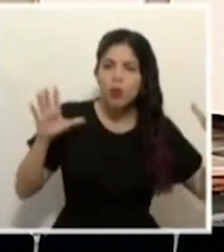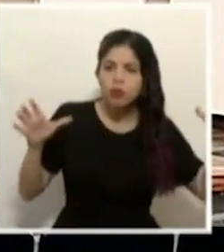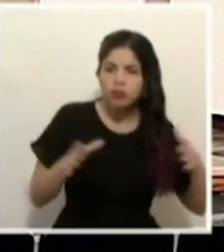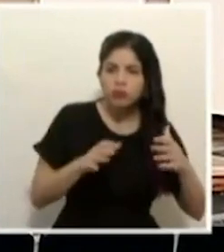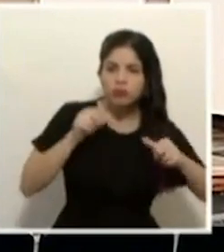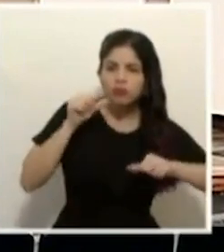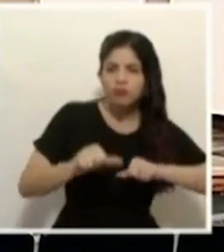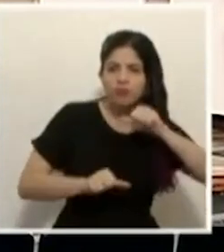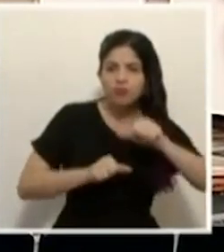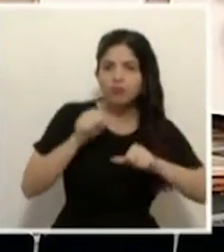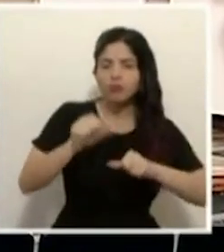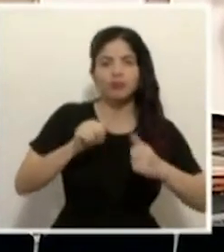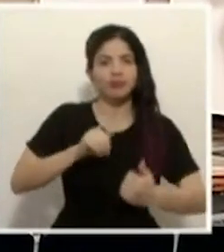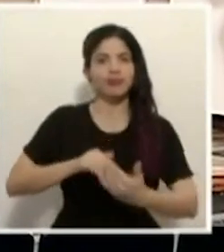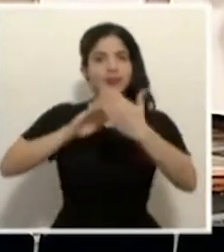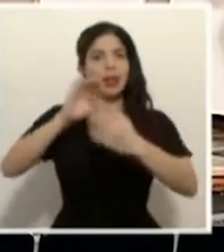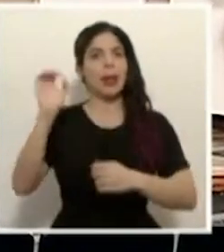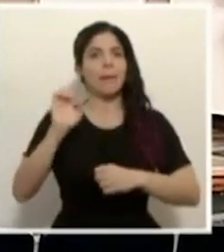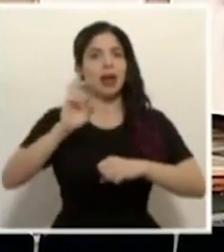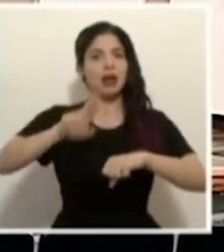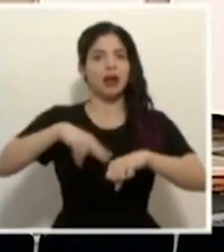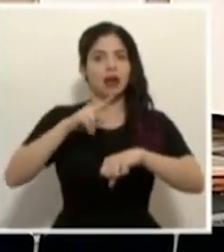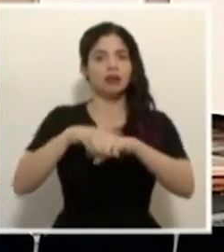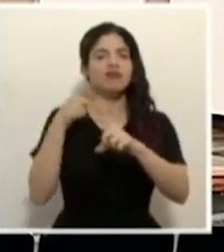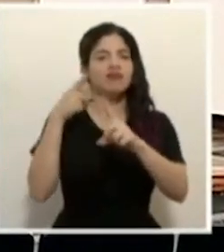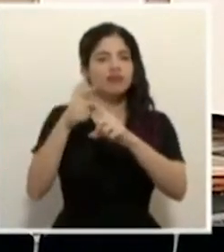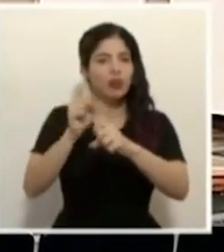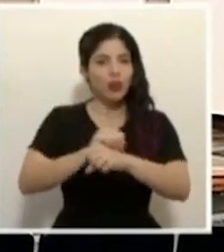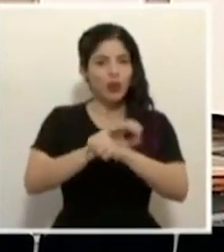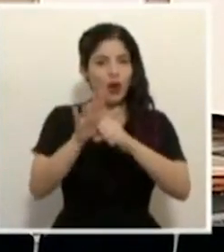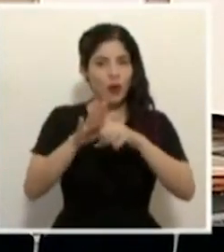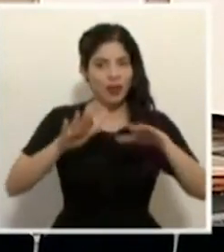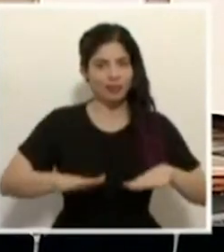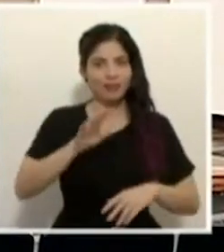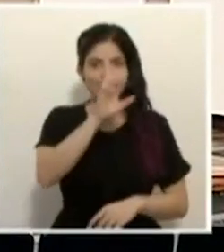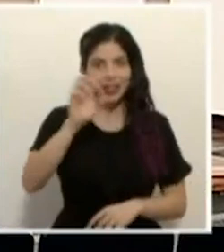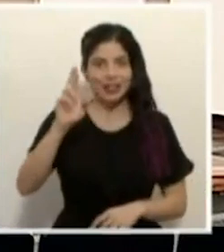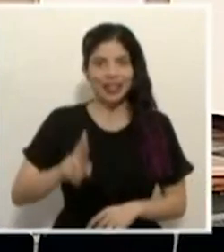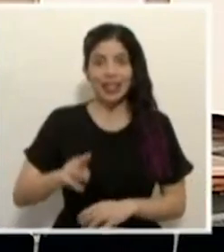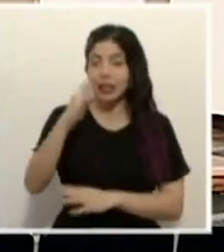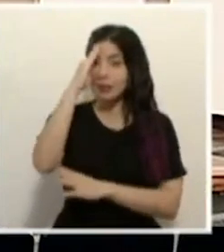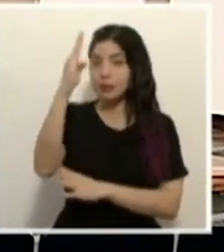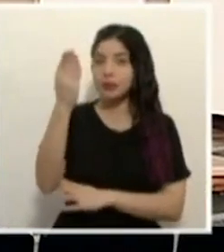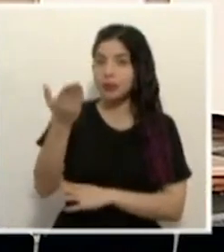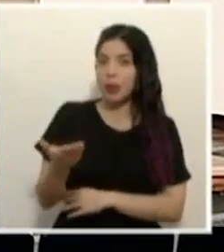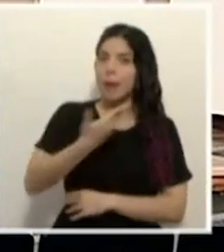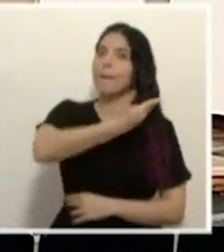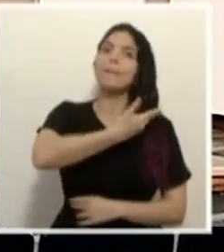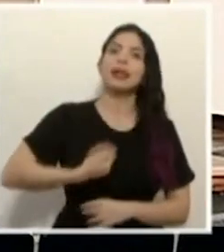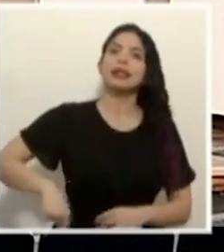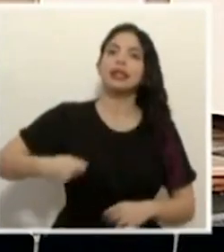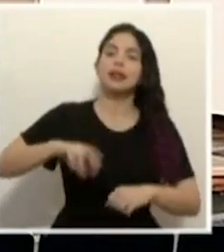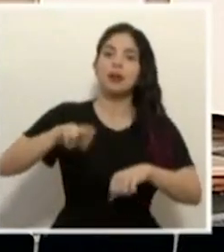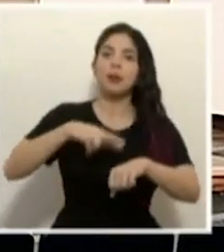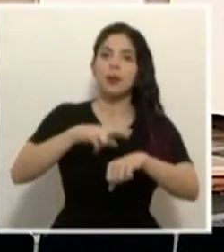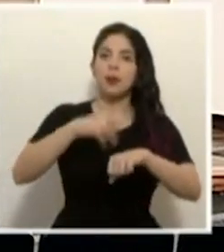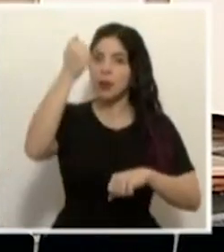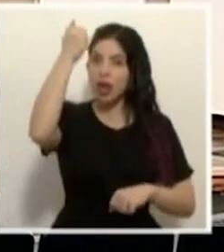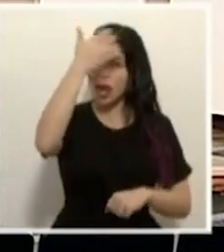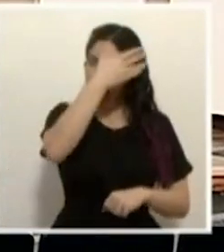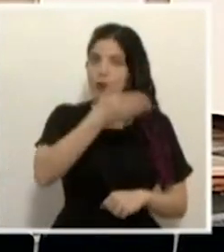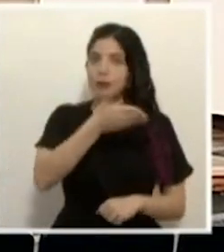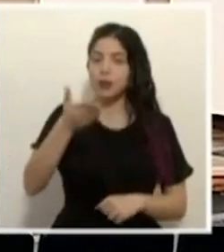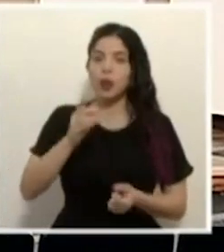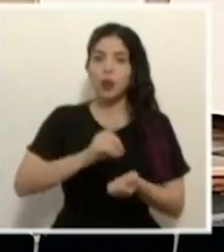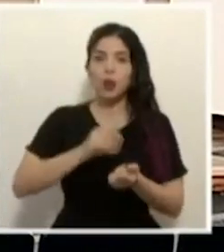enfrentar la emergencia nacional por el COVID-19 en Costa Rica. Saludamos al señor Presidente de la República, don Carlos Alvarado, al